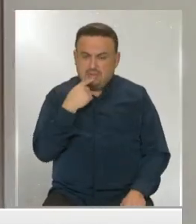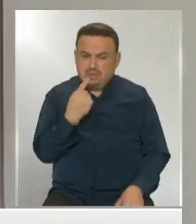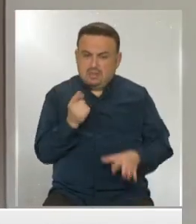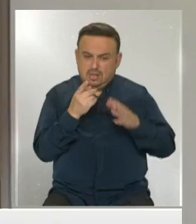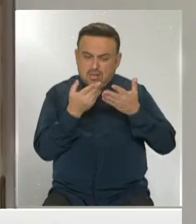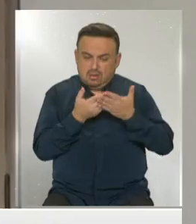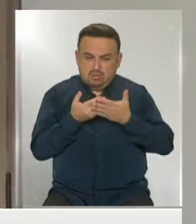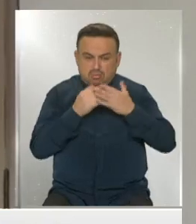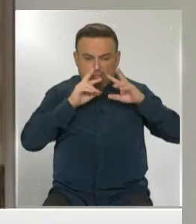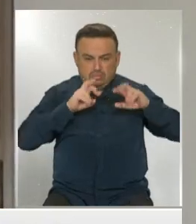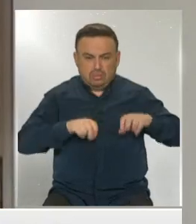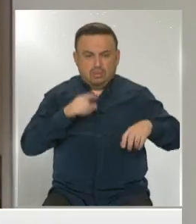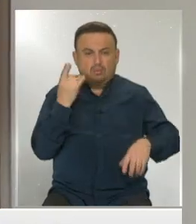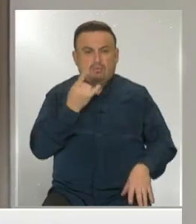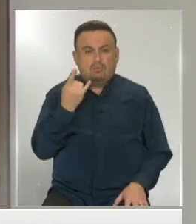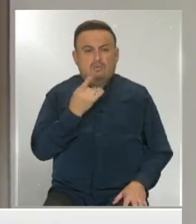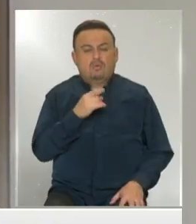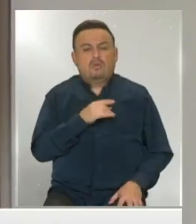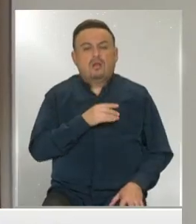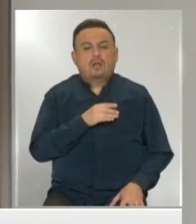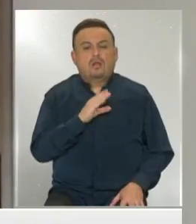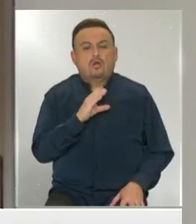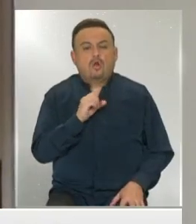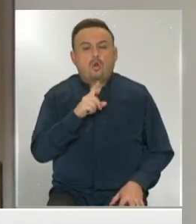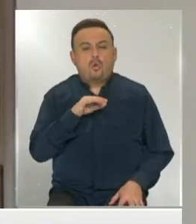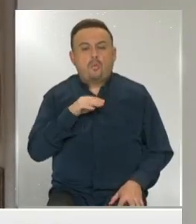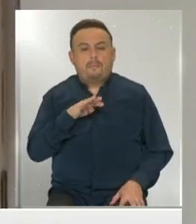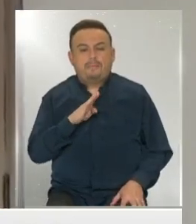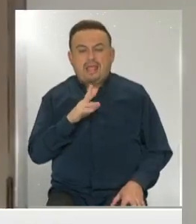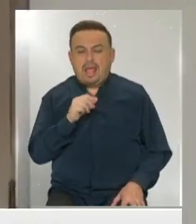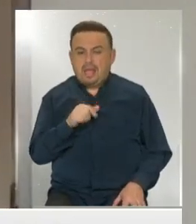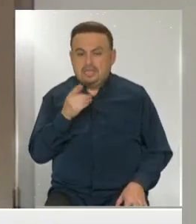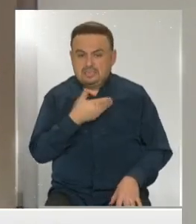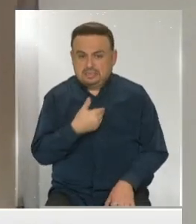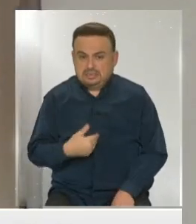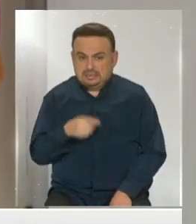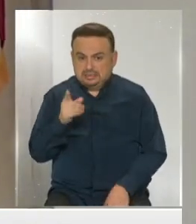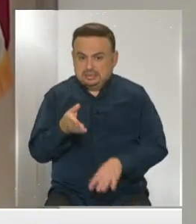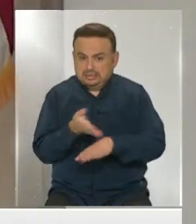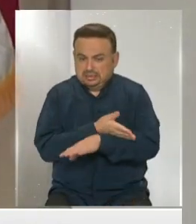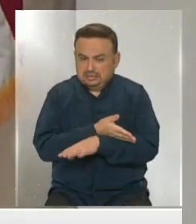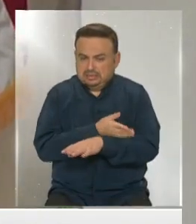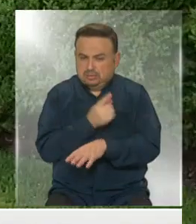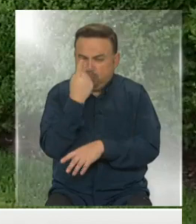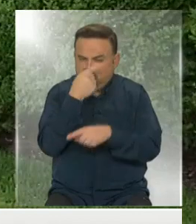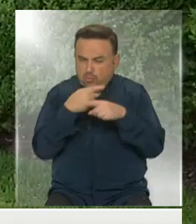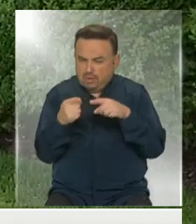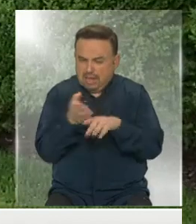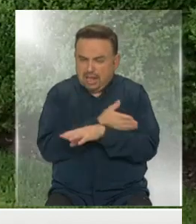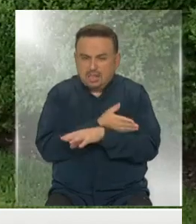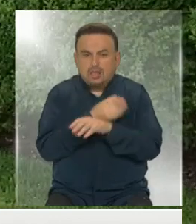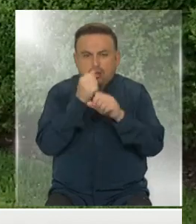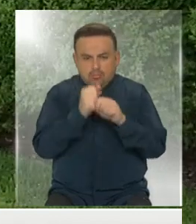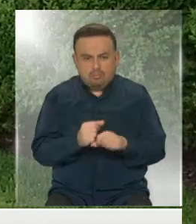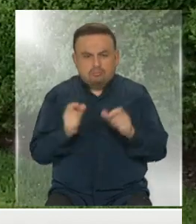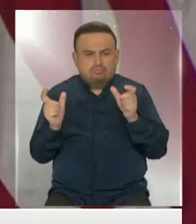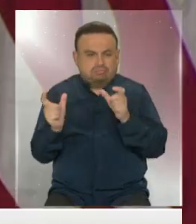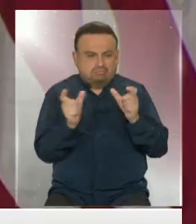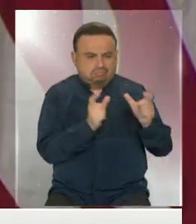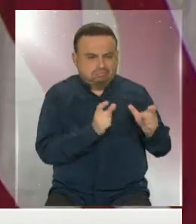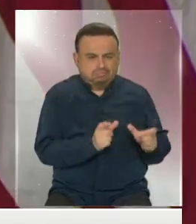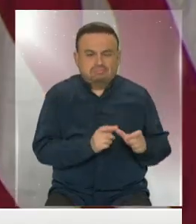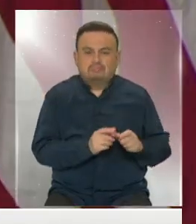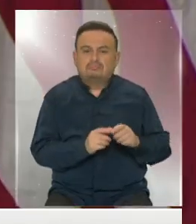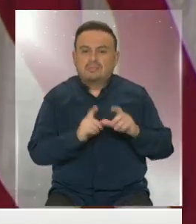estudio de la Universidad de Colombia que indica que si el gobierno hubiera actuado apenas una semana antes implementando